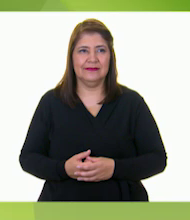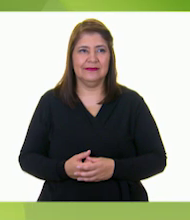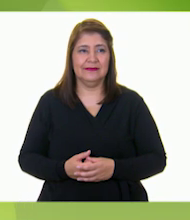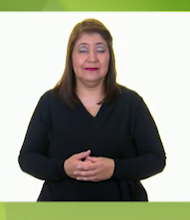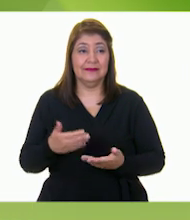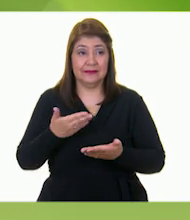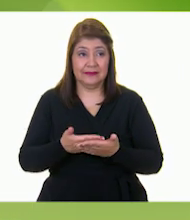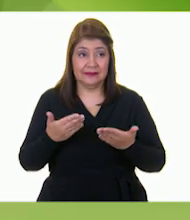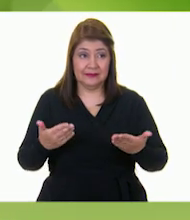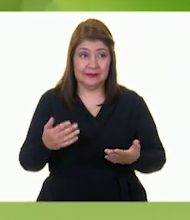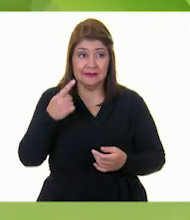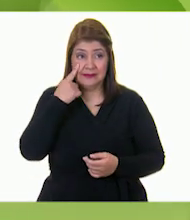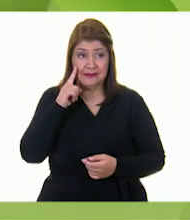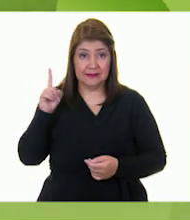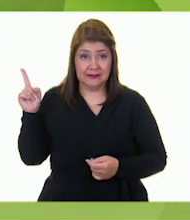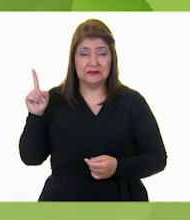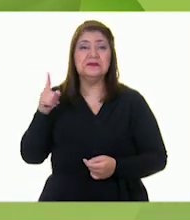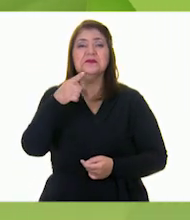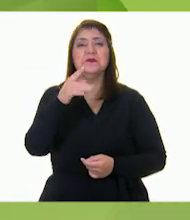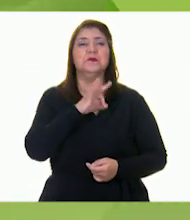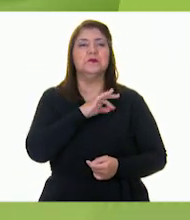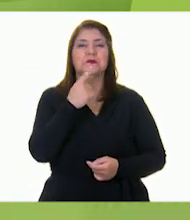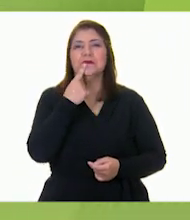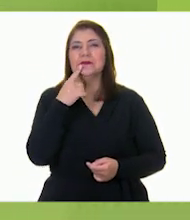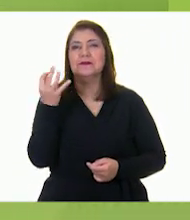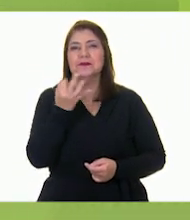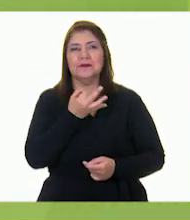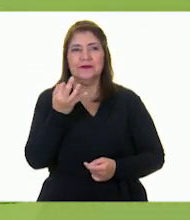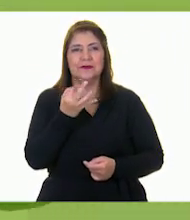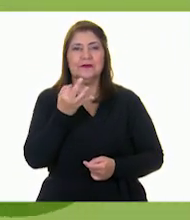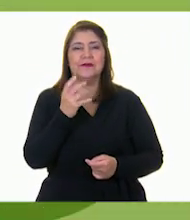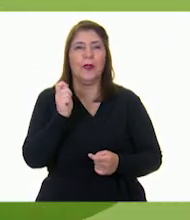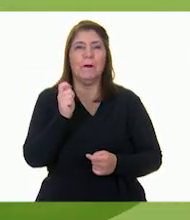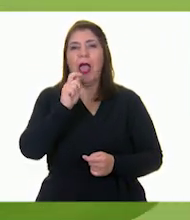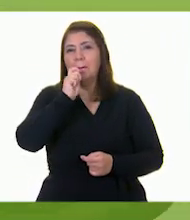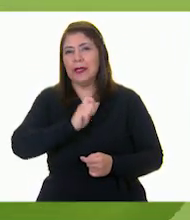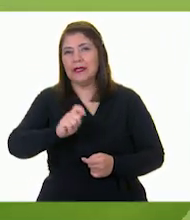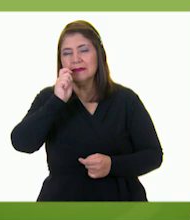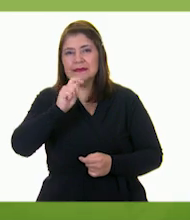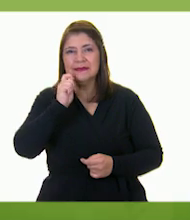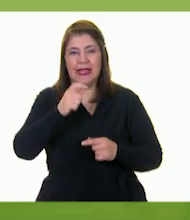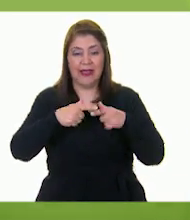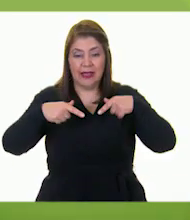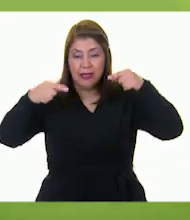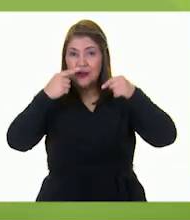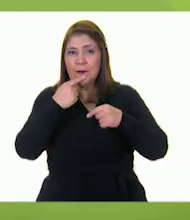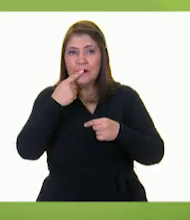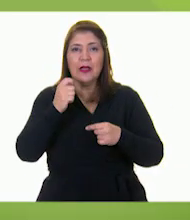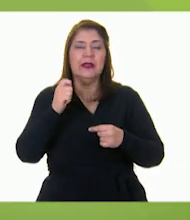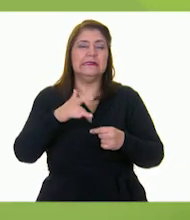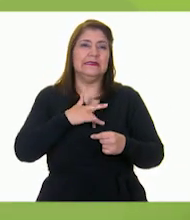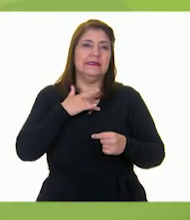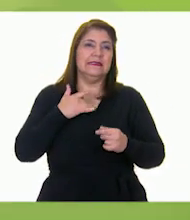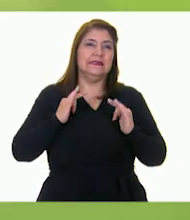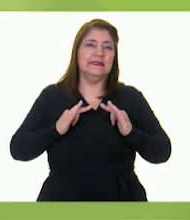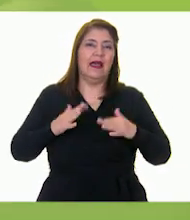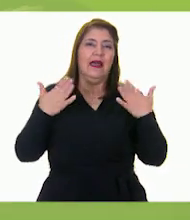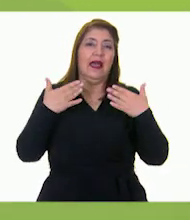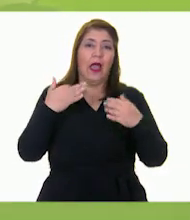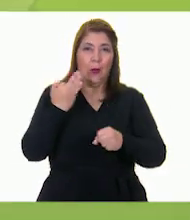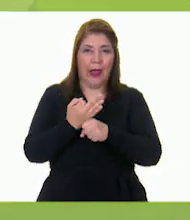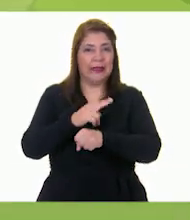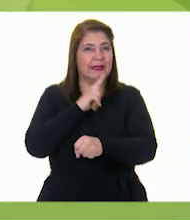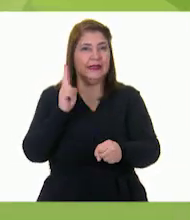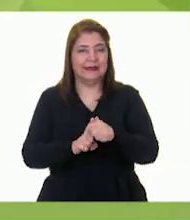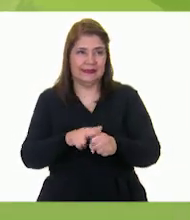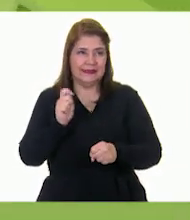Ahora podrás disfrutar una paleta de sandía refrescante e hidratante. Recuerda que lo natural es lo de hoy.